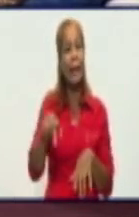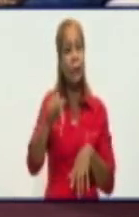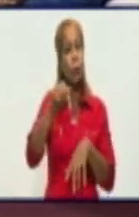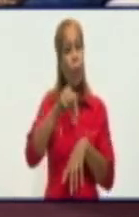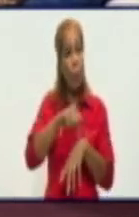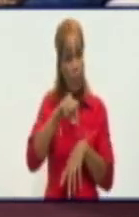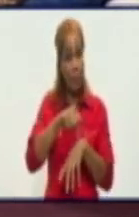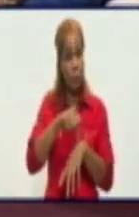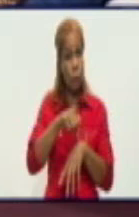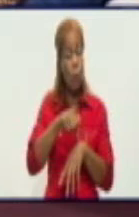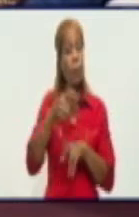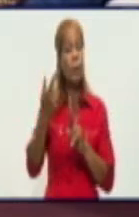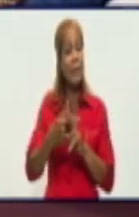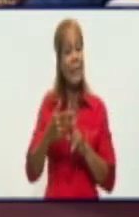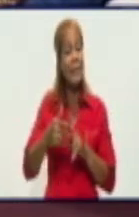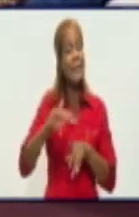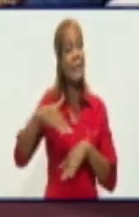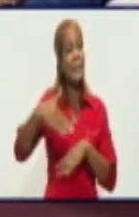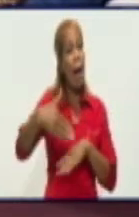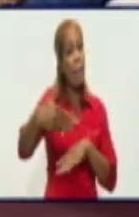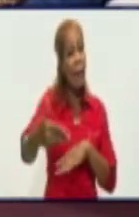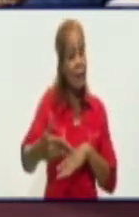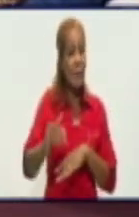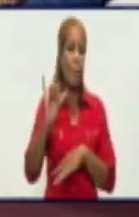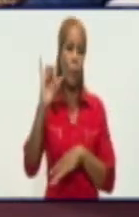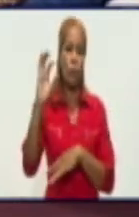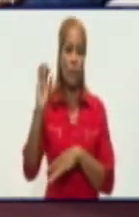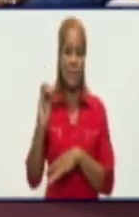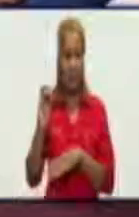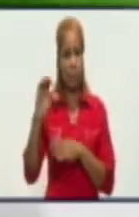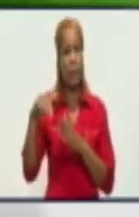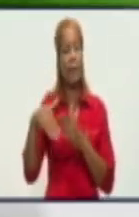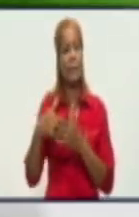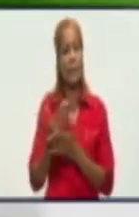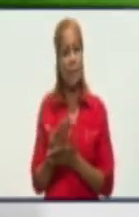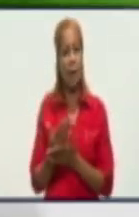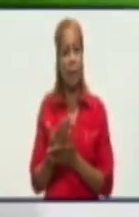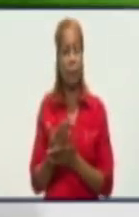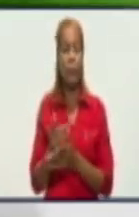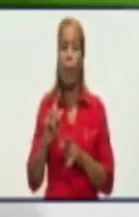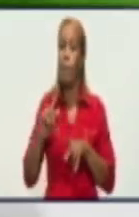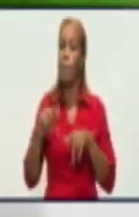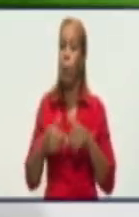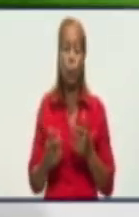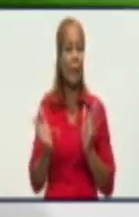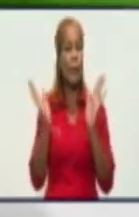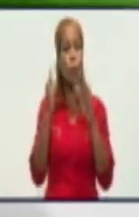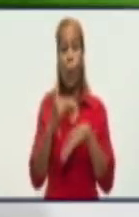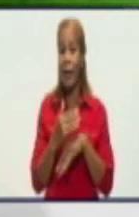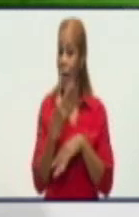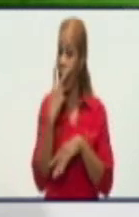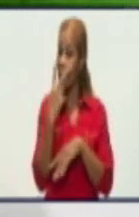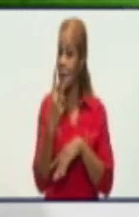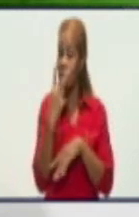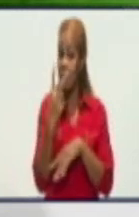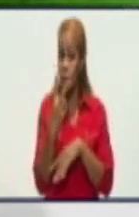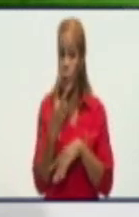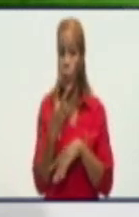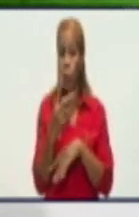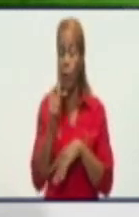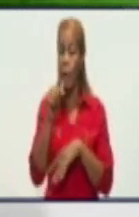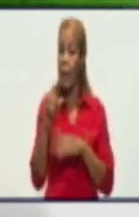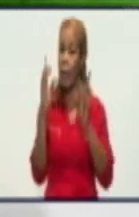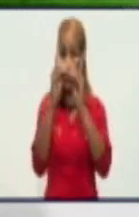60 días. Lógicamente buscando que no asistan nuestros contribuyentes a la oficina, que no haya una atención personalizada a los contribuyentes en nuestras